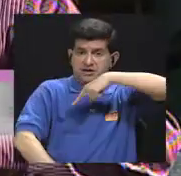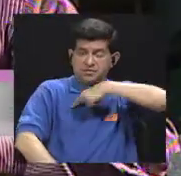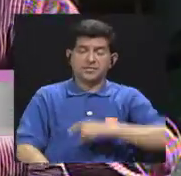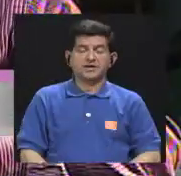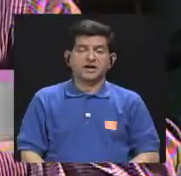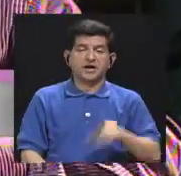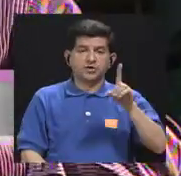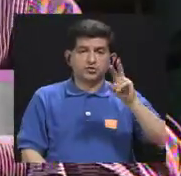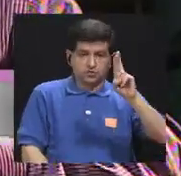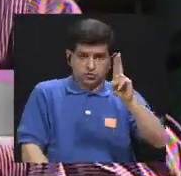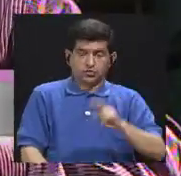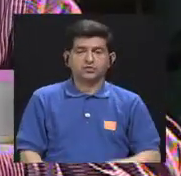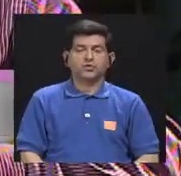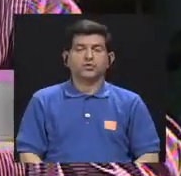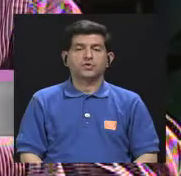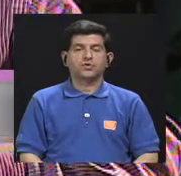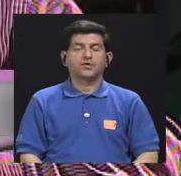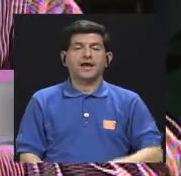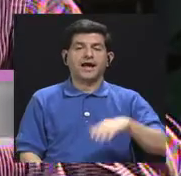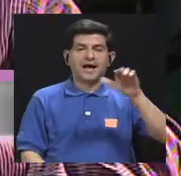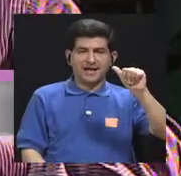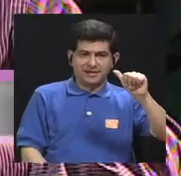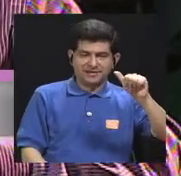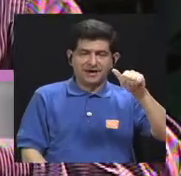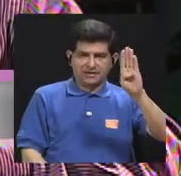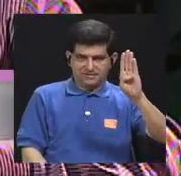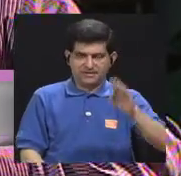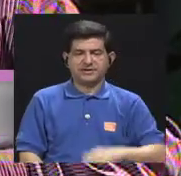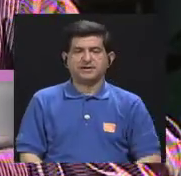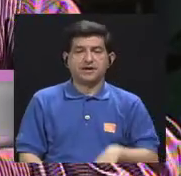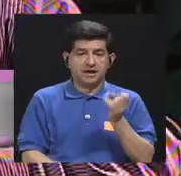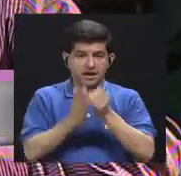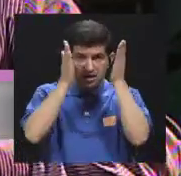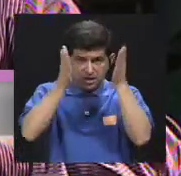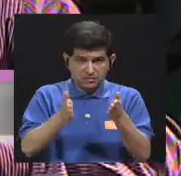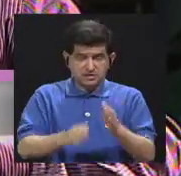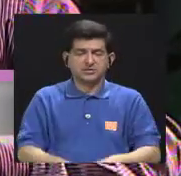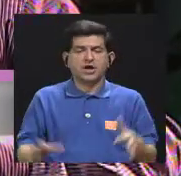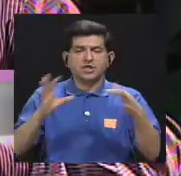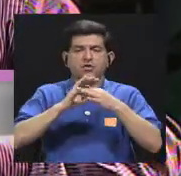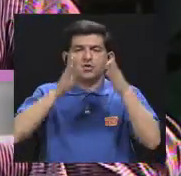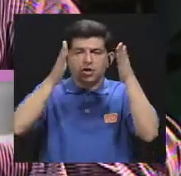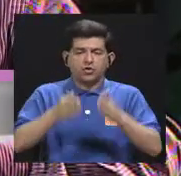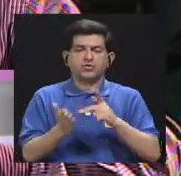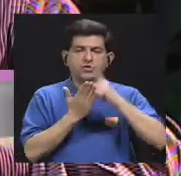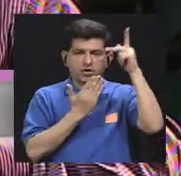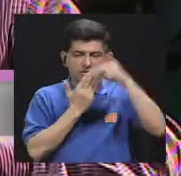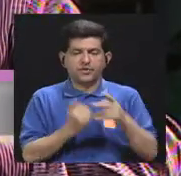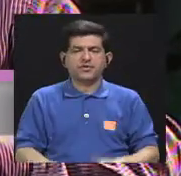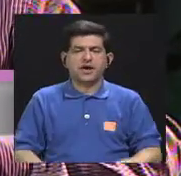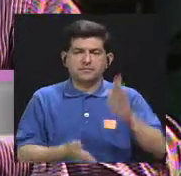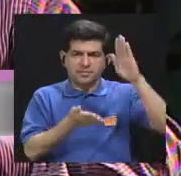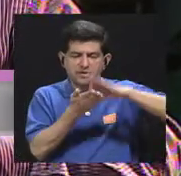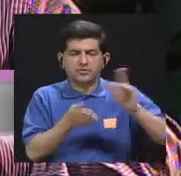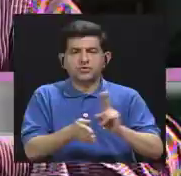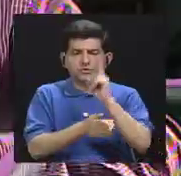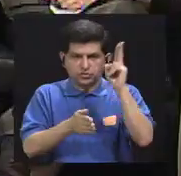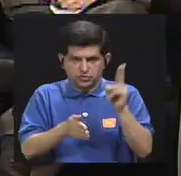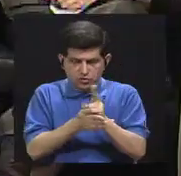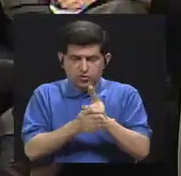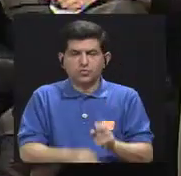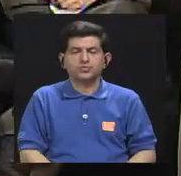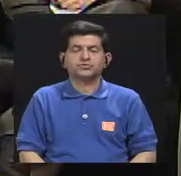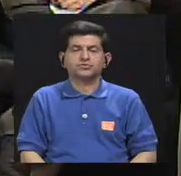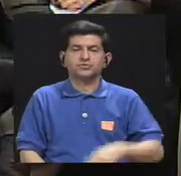la doctora Blanco quien es investigadora, coordinadora del programa para la reducción del consumo